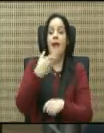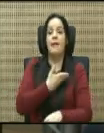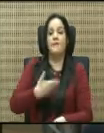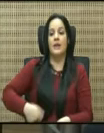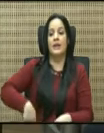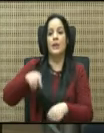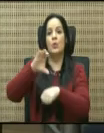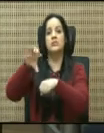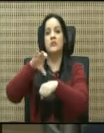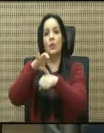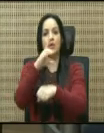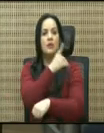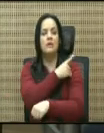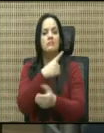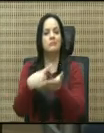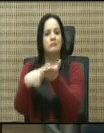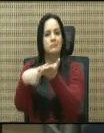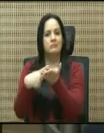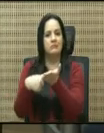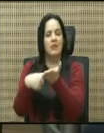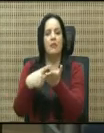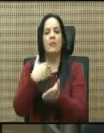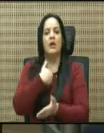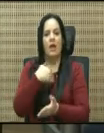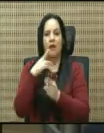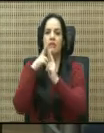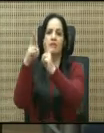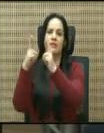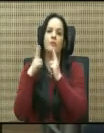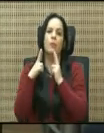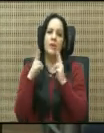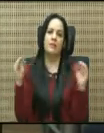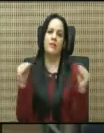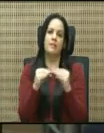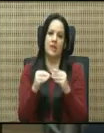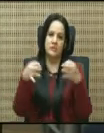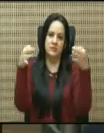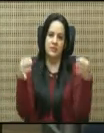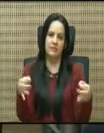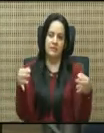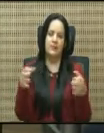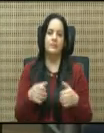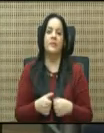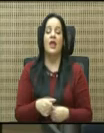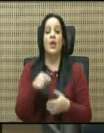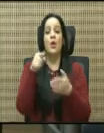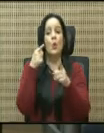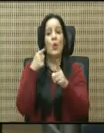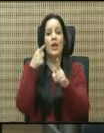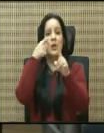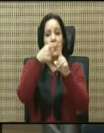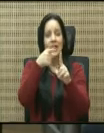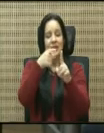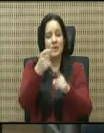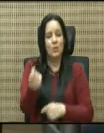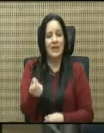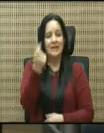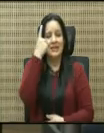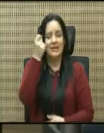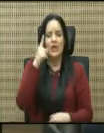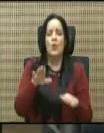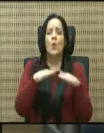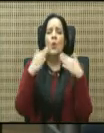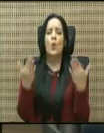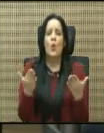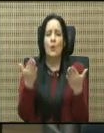discuta esto y que tengamos una respuesta mucho más concreta. Esto con el objetivo de entender cómo es que